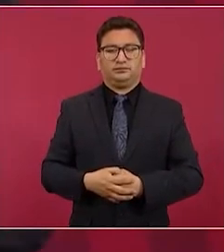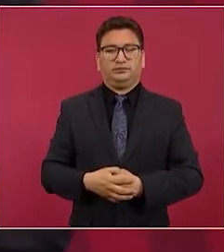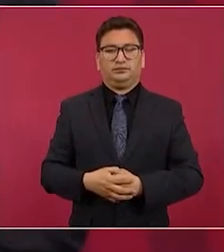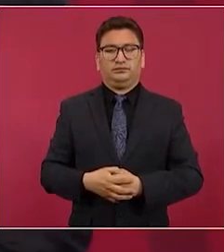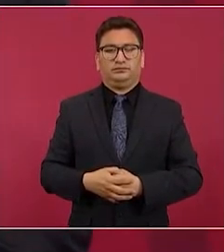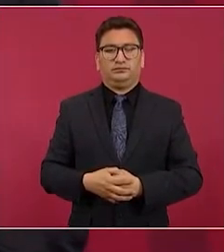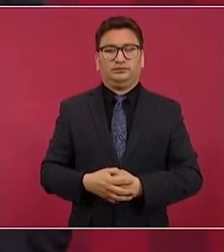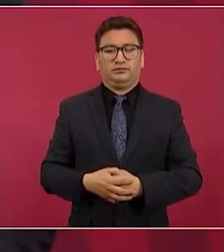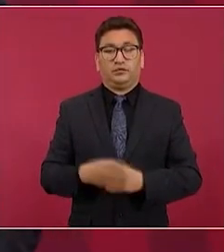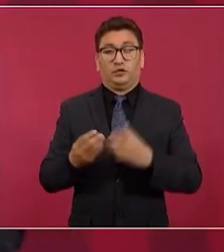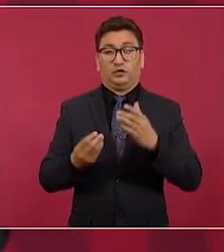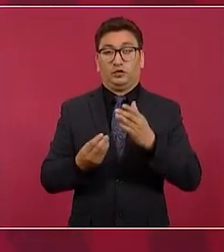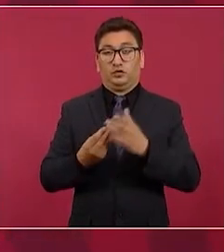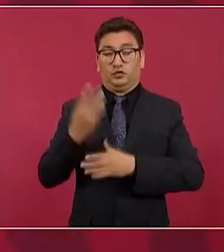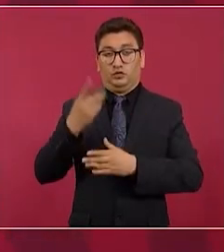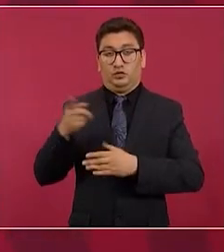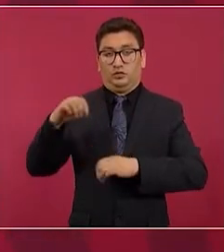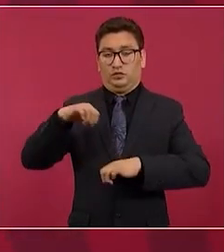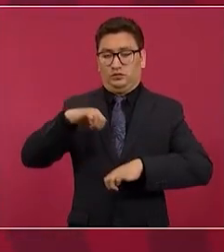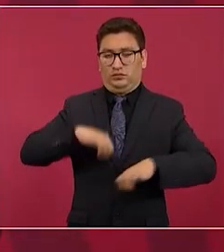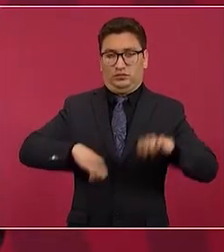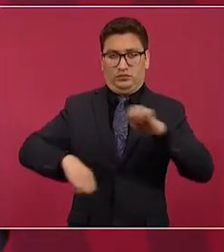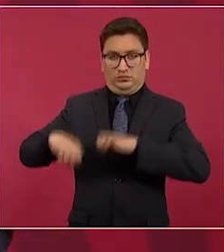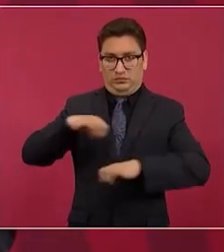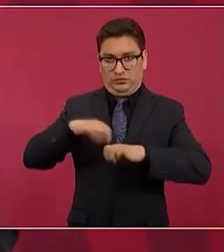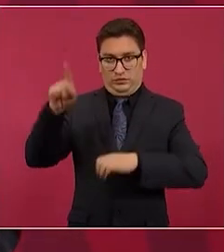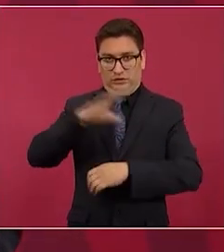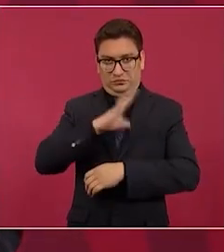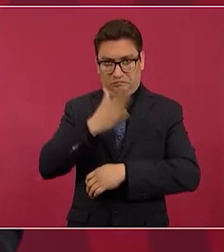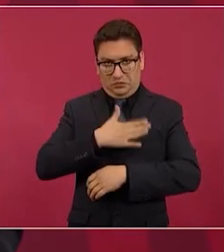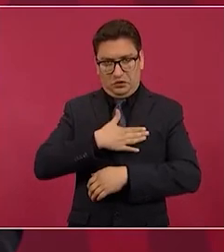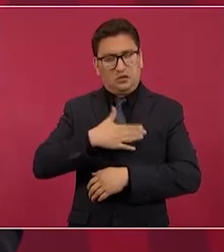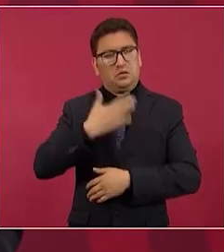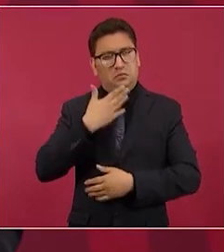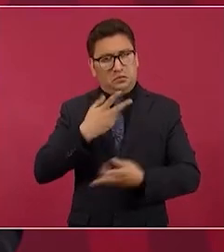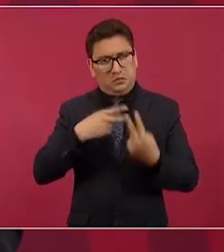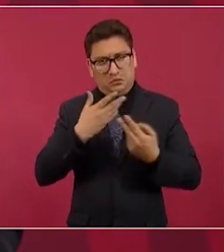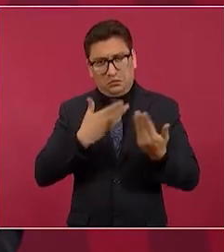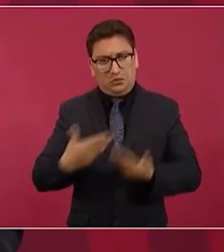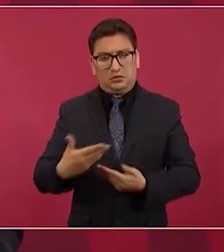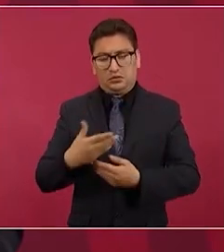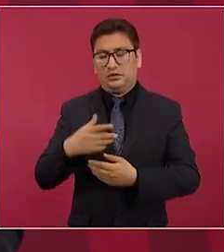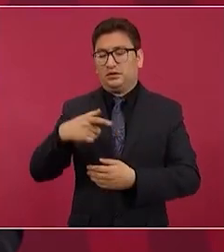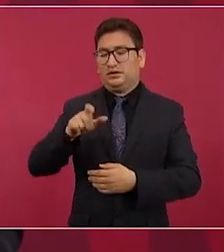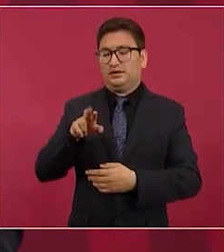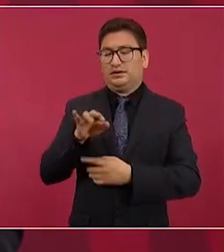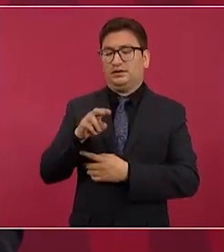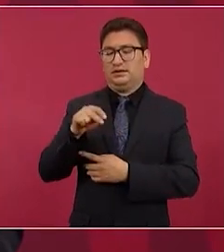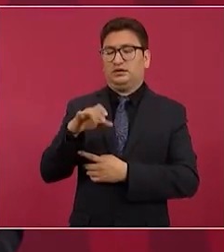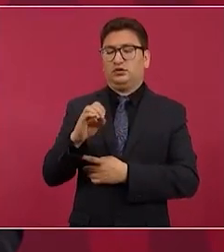al nuevo embajador de México en España, Quirino Ordaz.